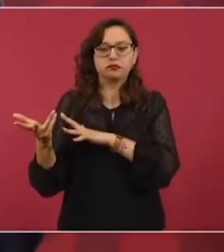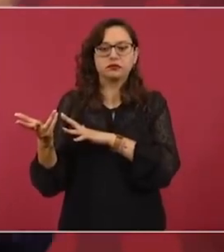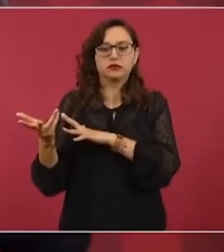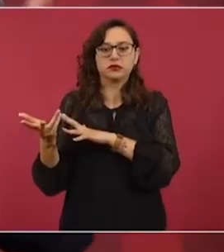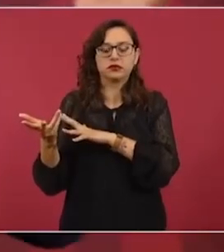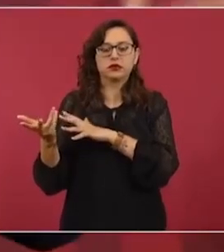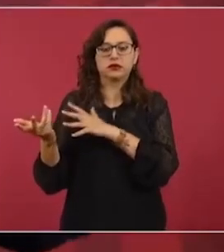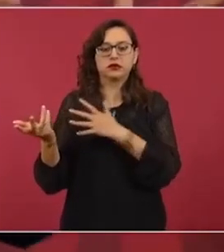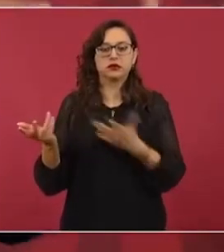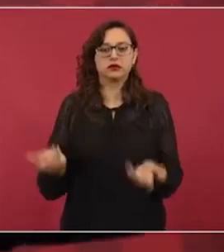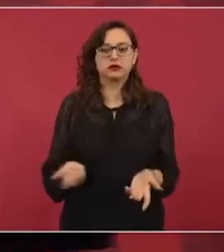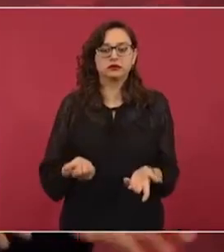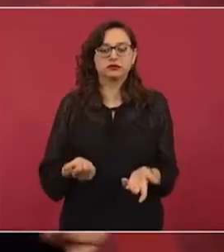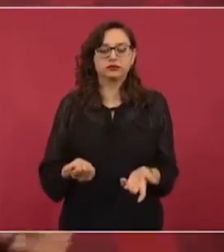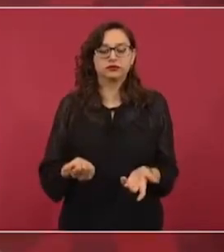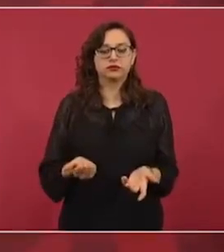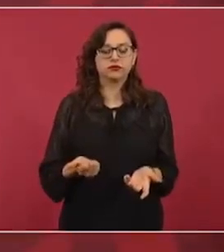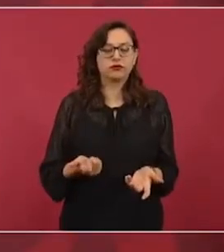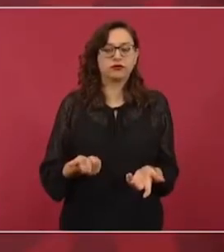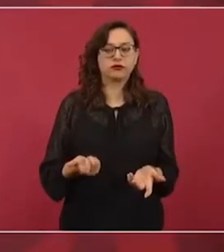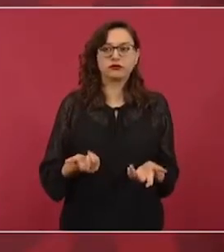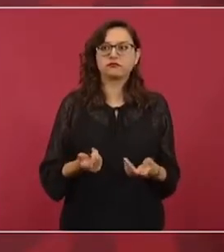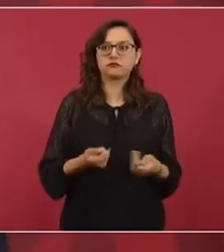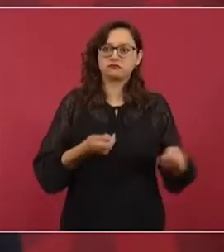ahora que estamos